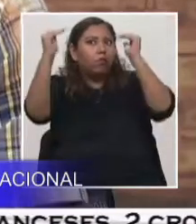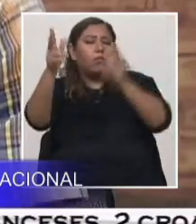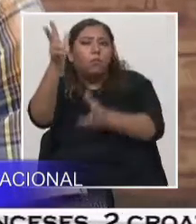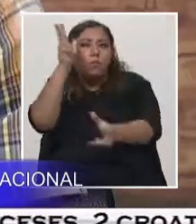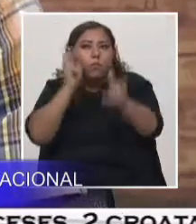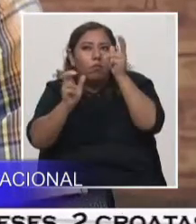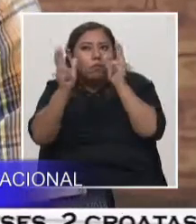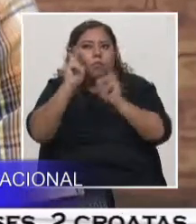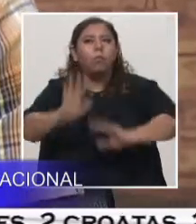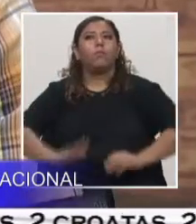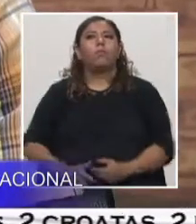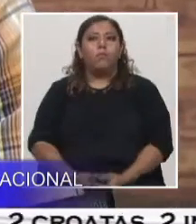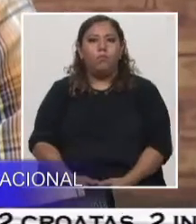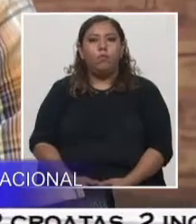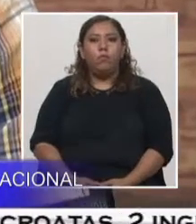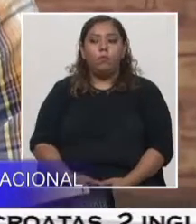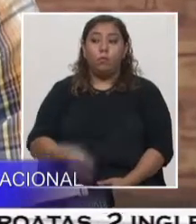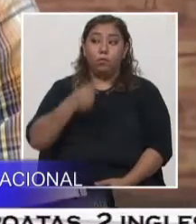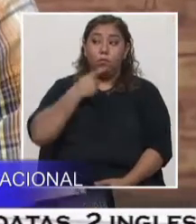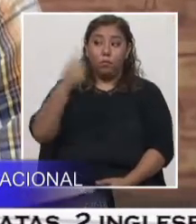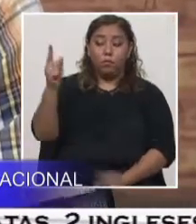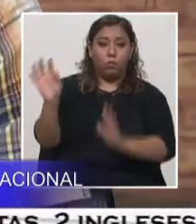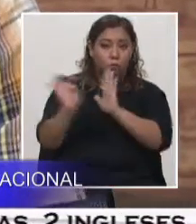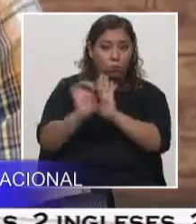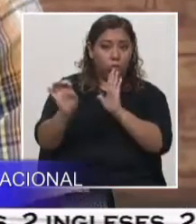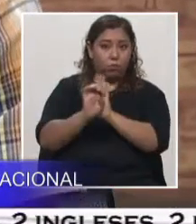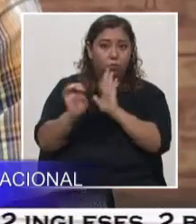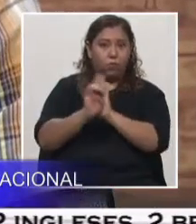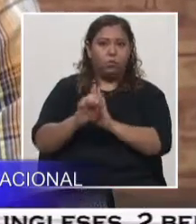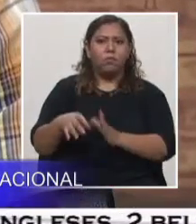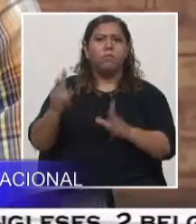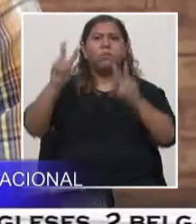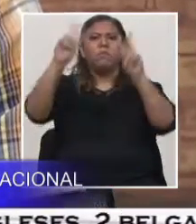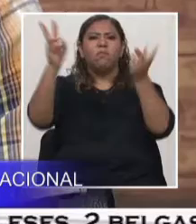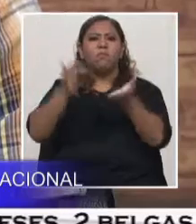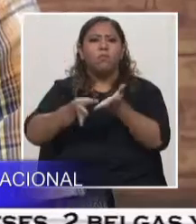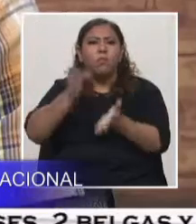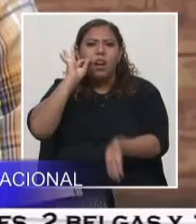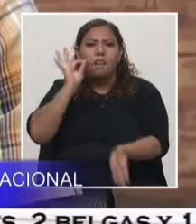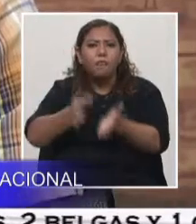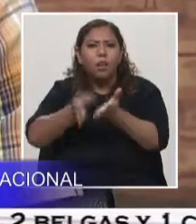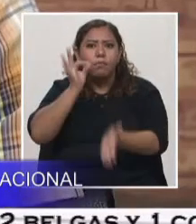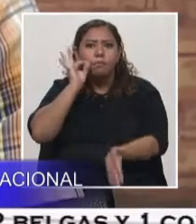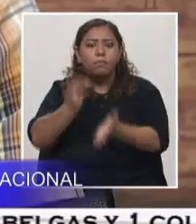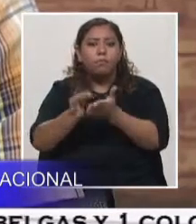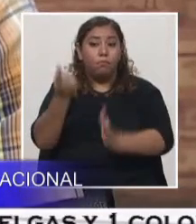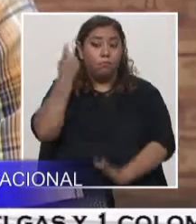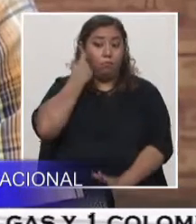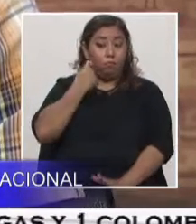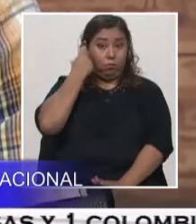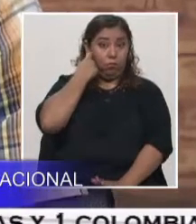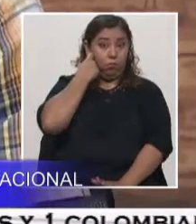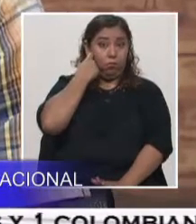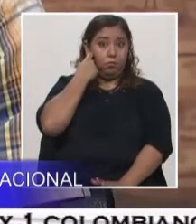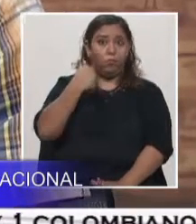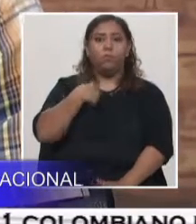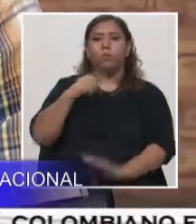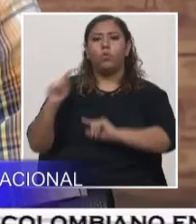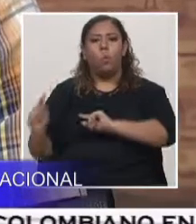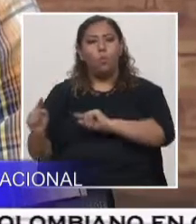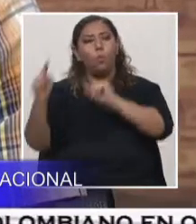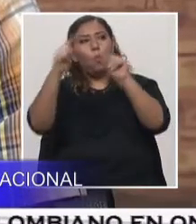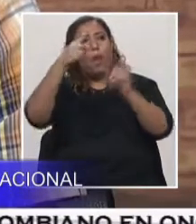él que es importante, por ejemplo el tema del café. Hace poco yo estuve en México